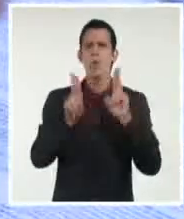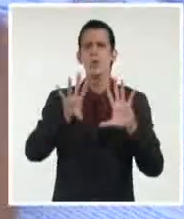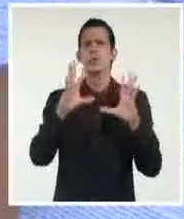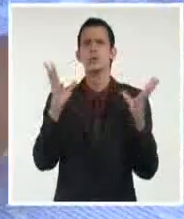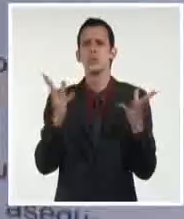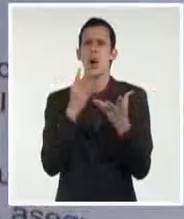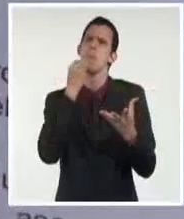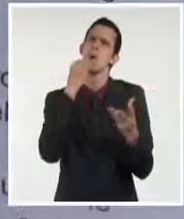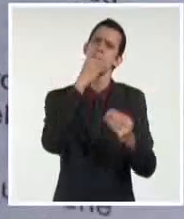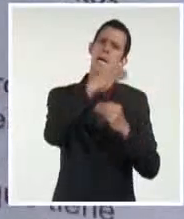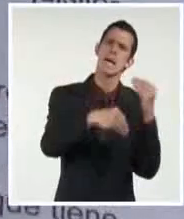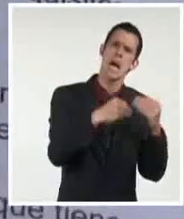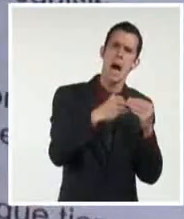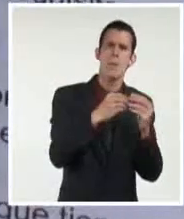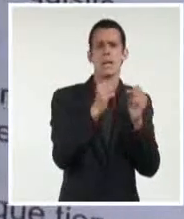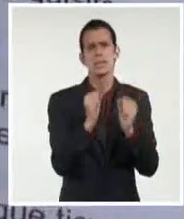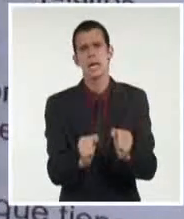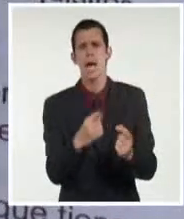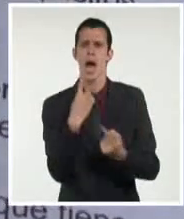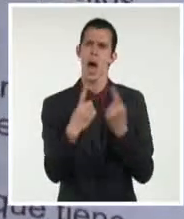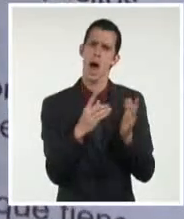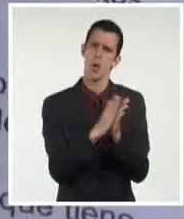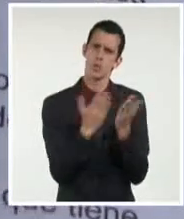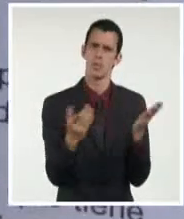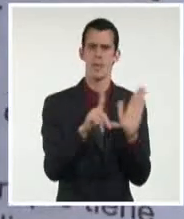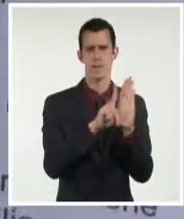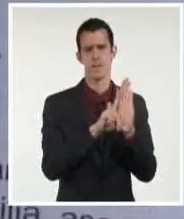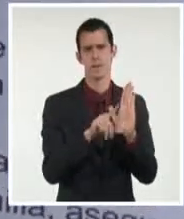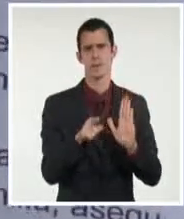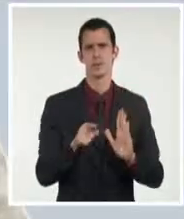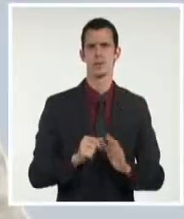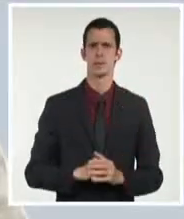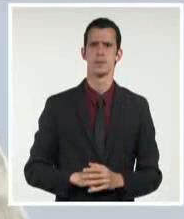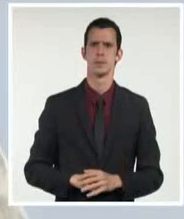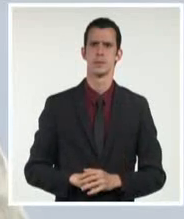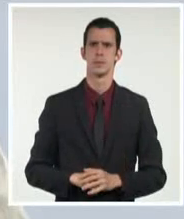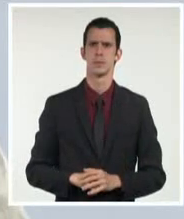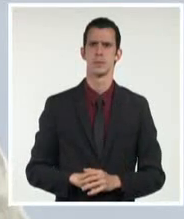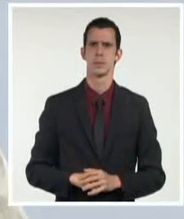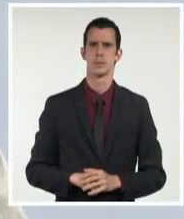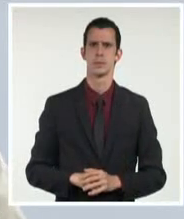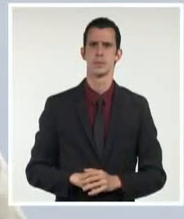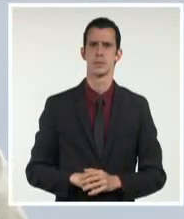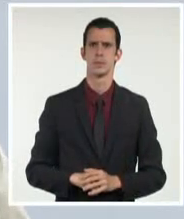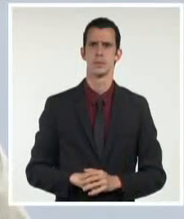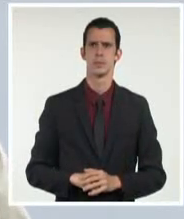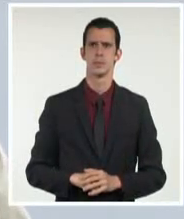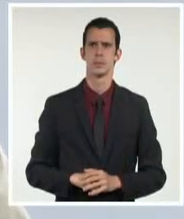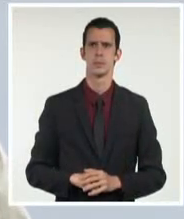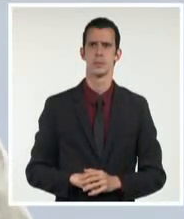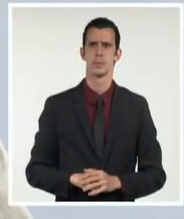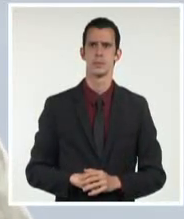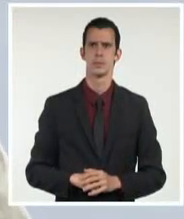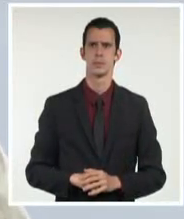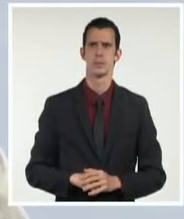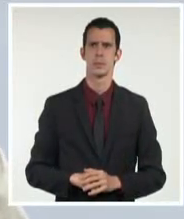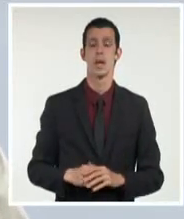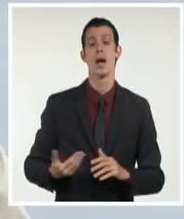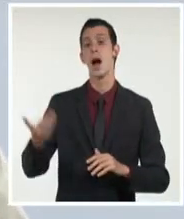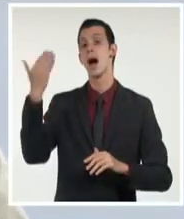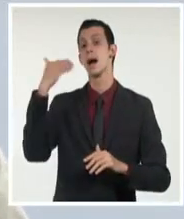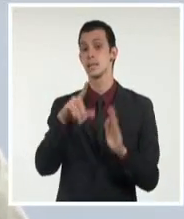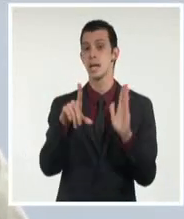profesores con amplia experiencia en anteriores procesos electorales. Esto es un proceso sobre todo auténtico que